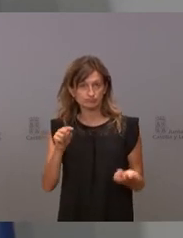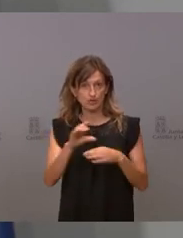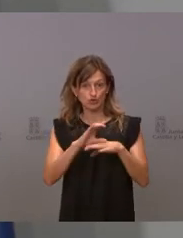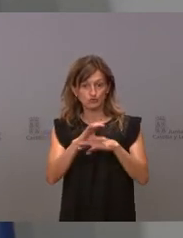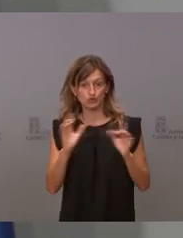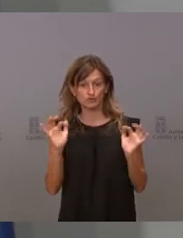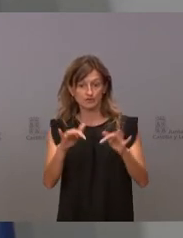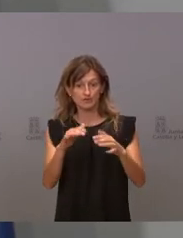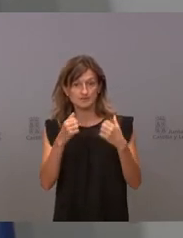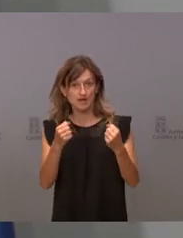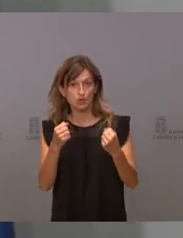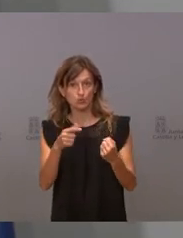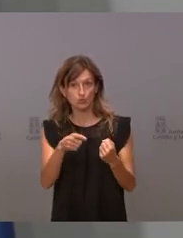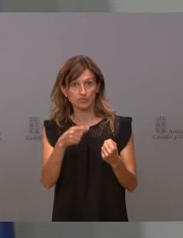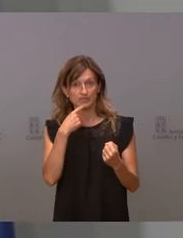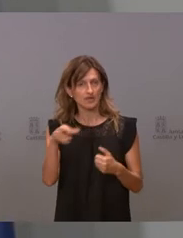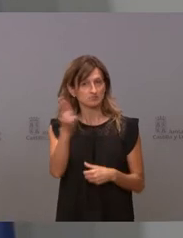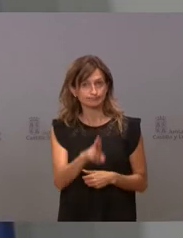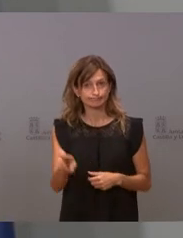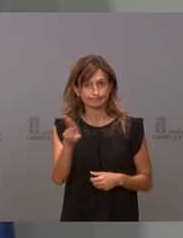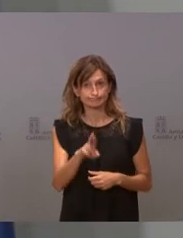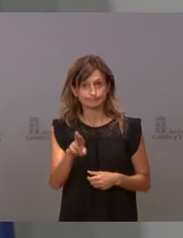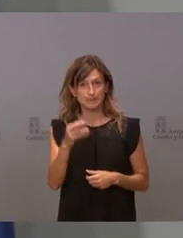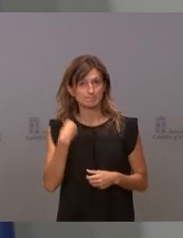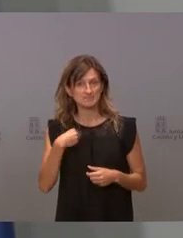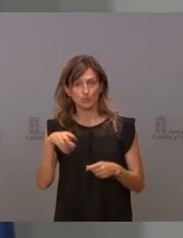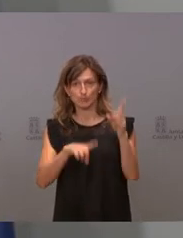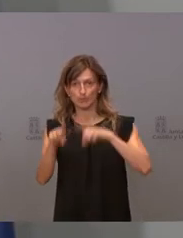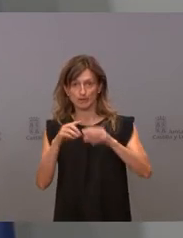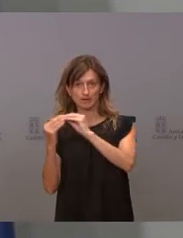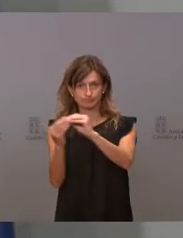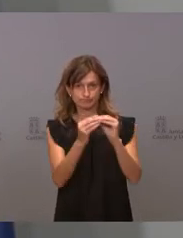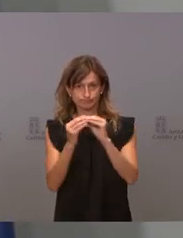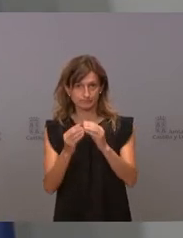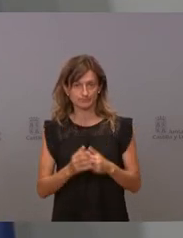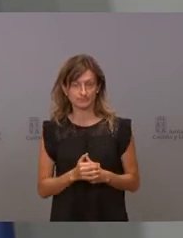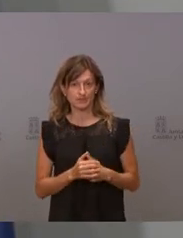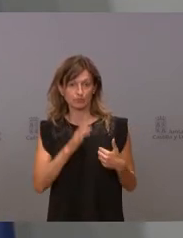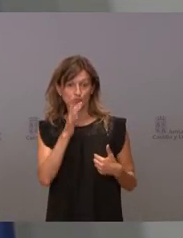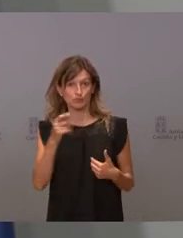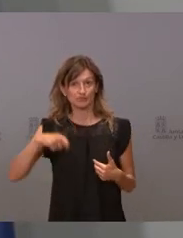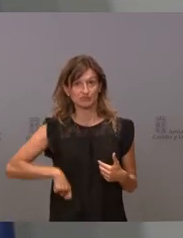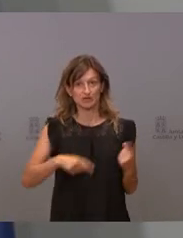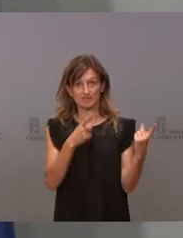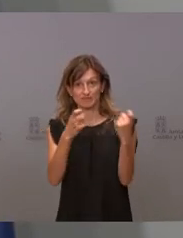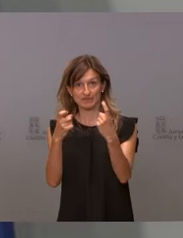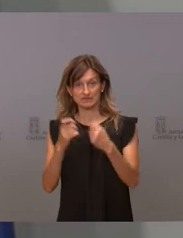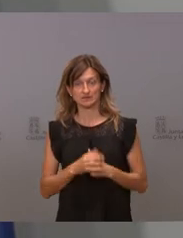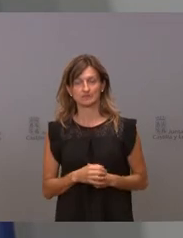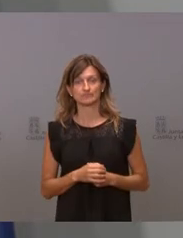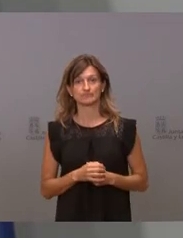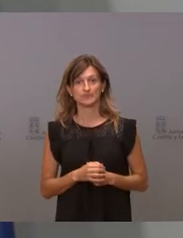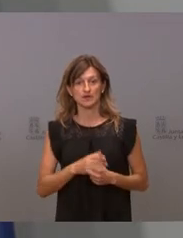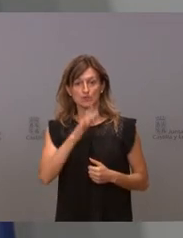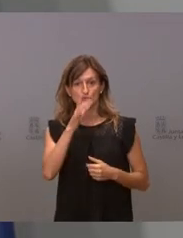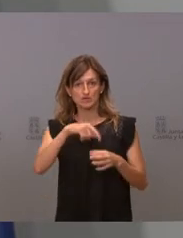Intertentorial de Salud han reiterado este mismo problema de falta de profesionales. Por esa razón se han aumentado